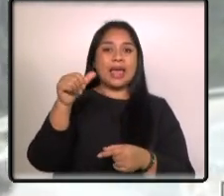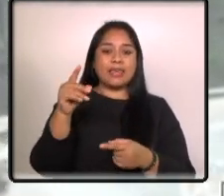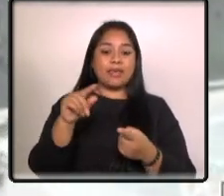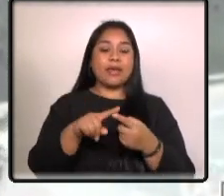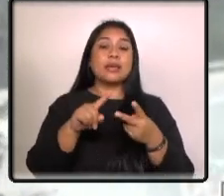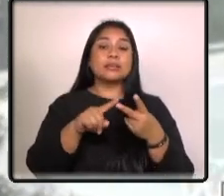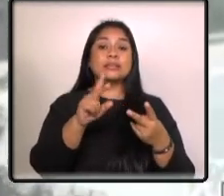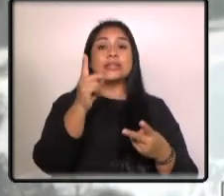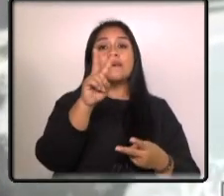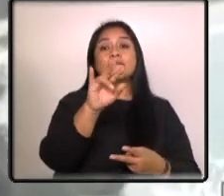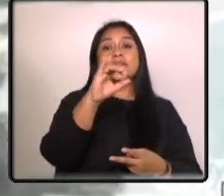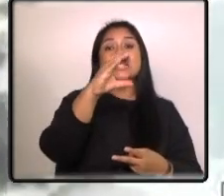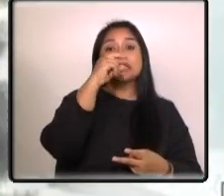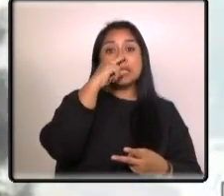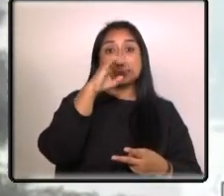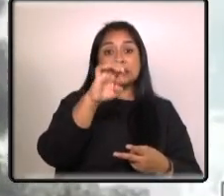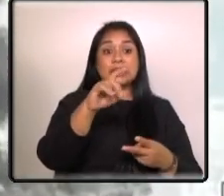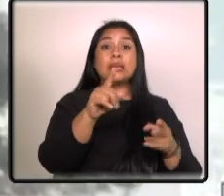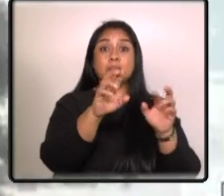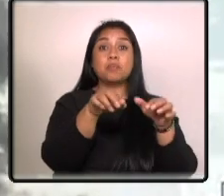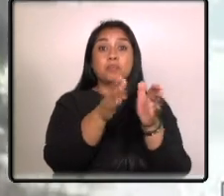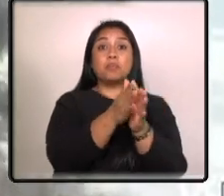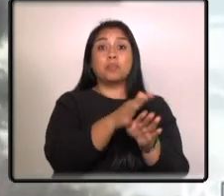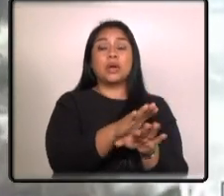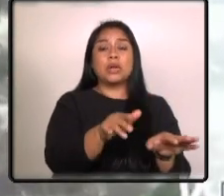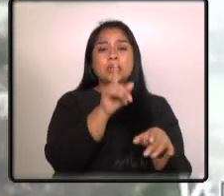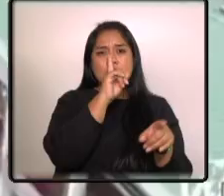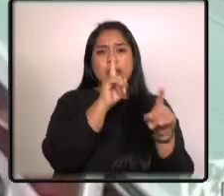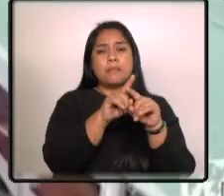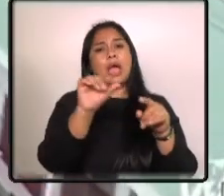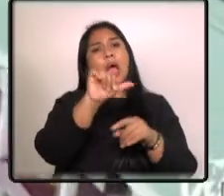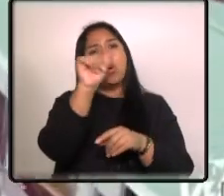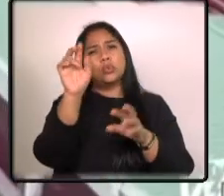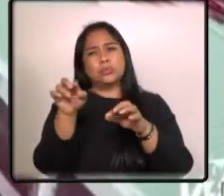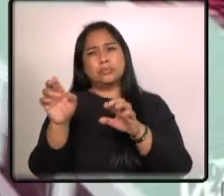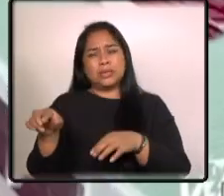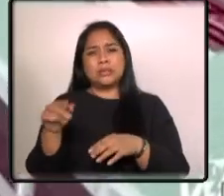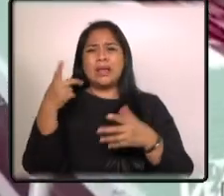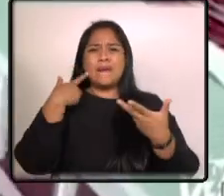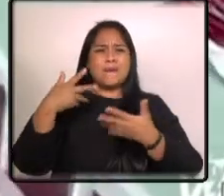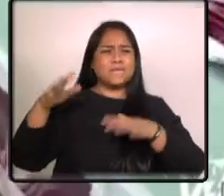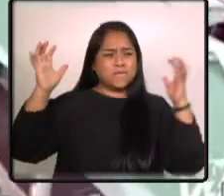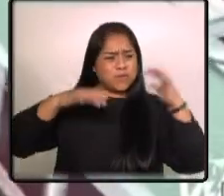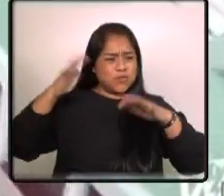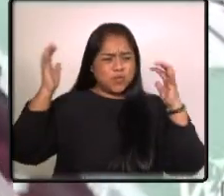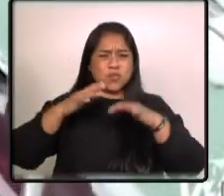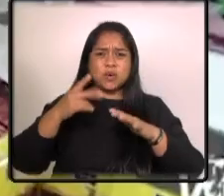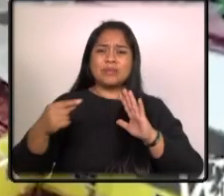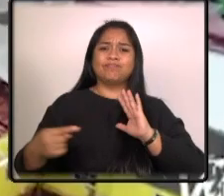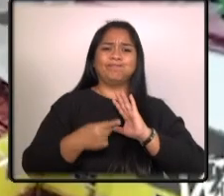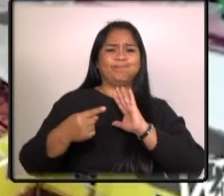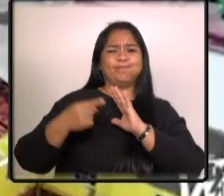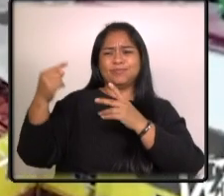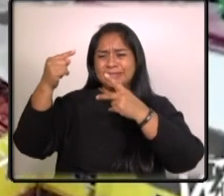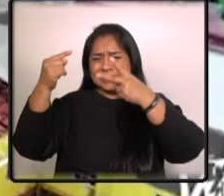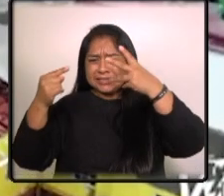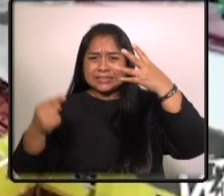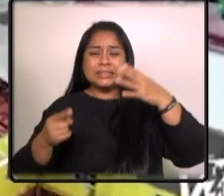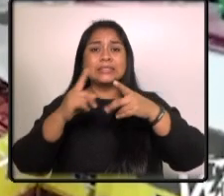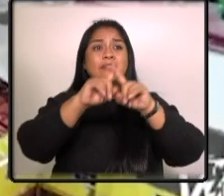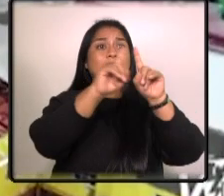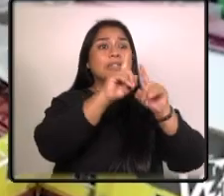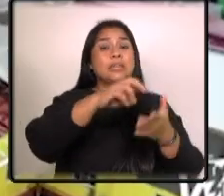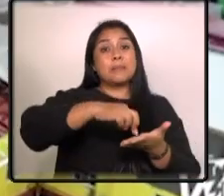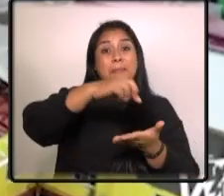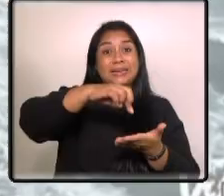granadinas con temores de más víctimas en islas como cariobacú la tormenta ha dejado daños significativos en infraestructuras en varios países de